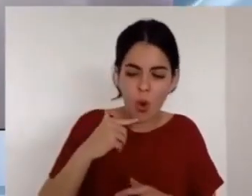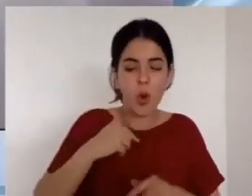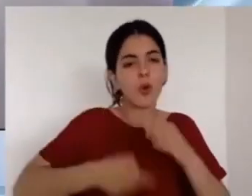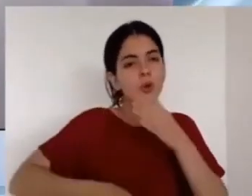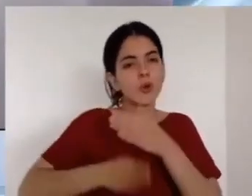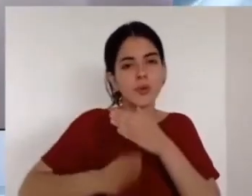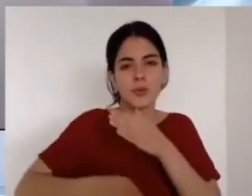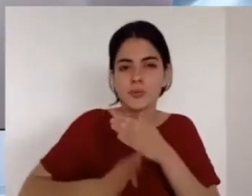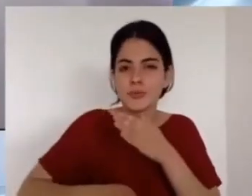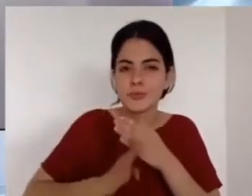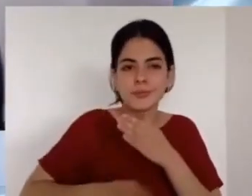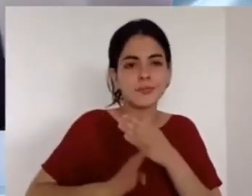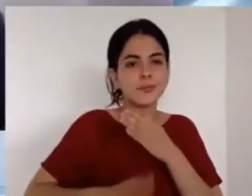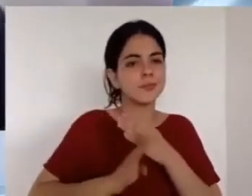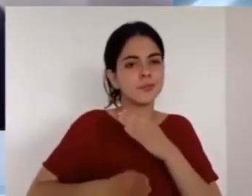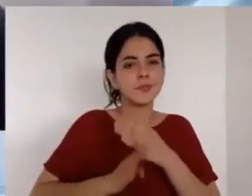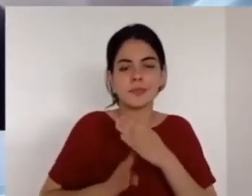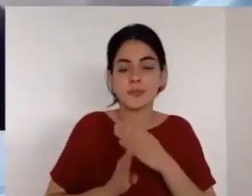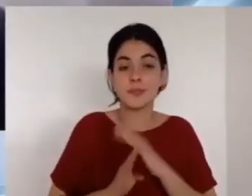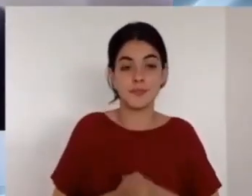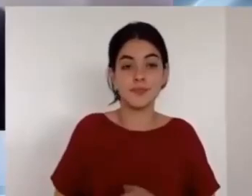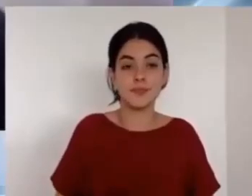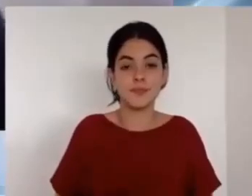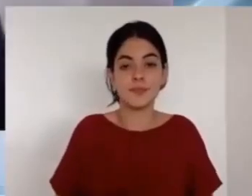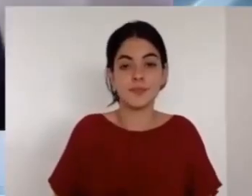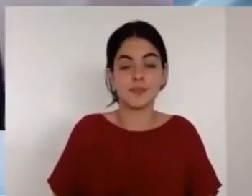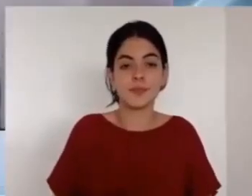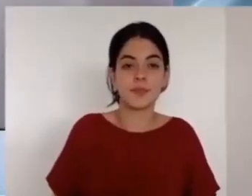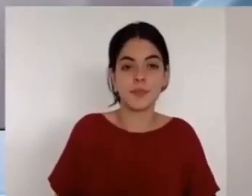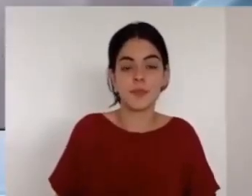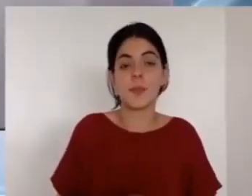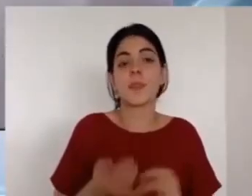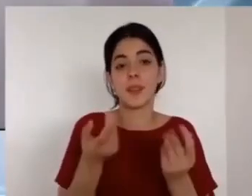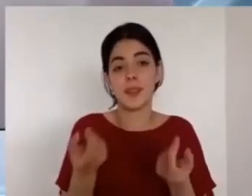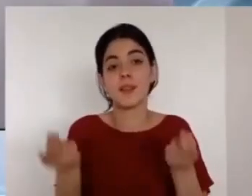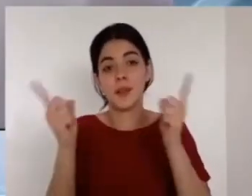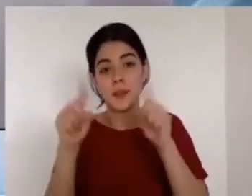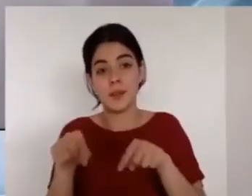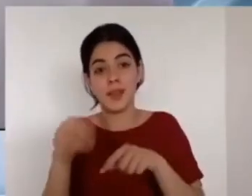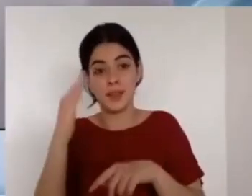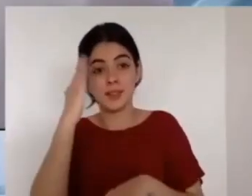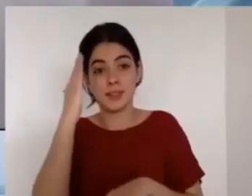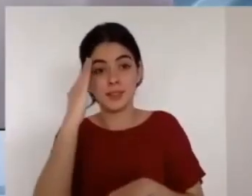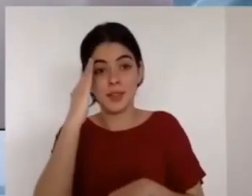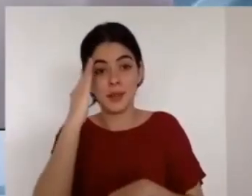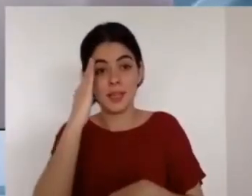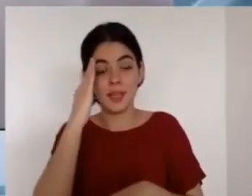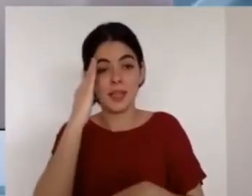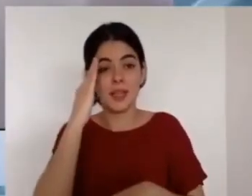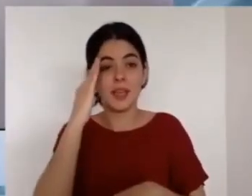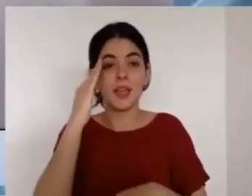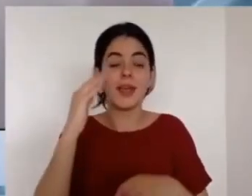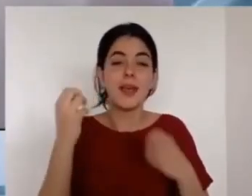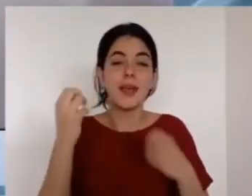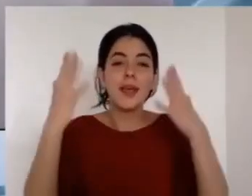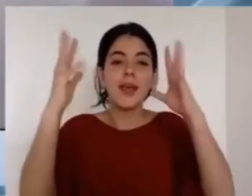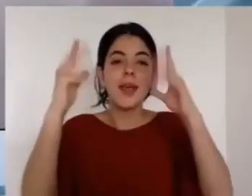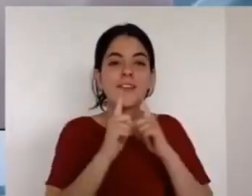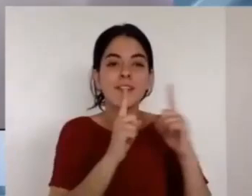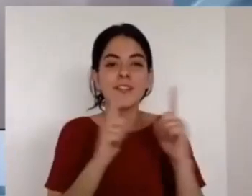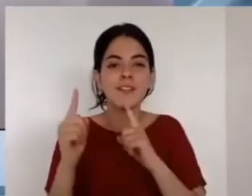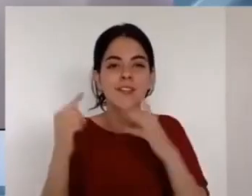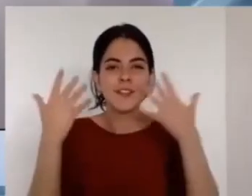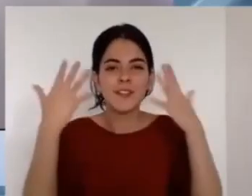pero él va más allá una vida de oración por eso es que el apóstol Pablo